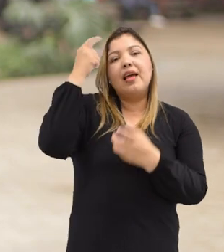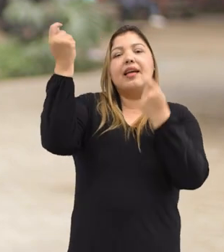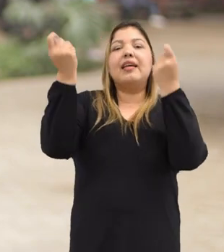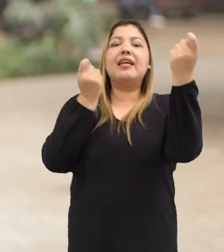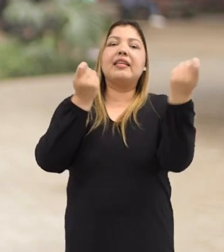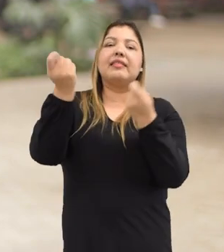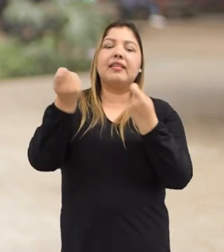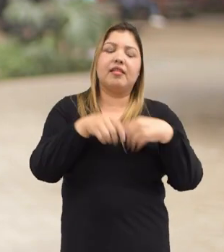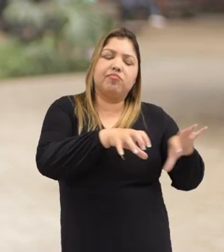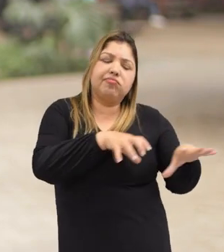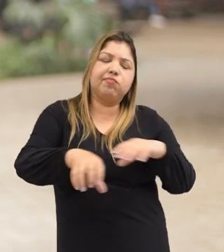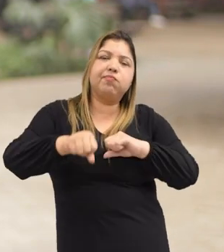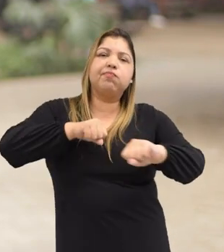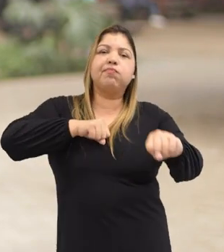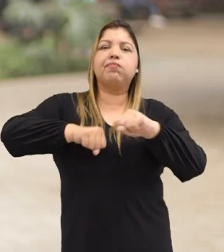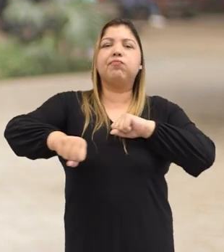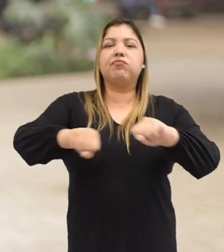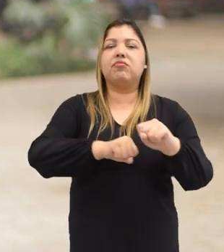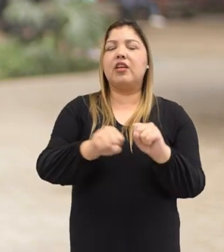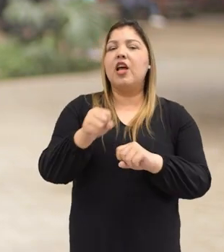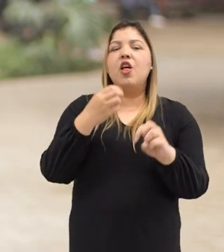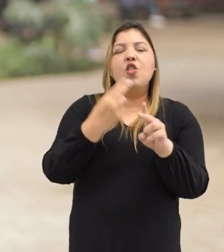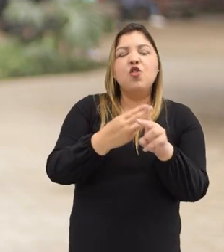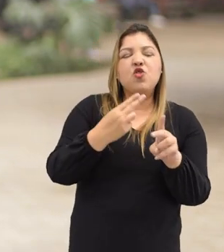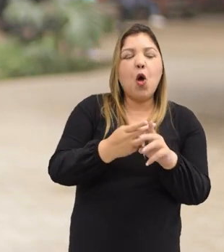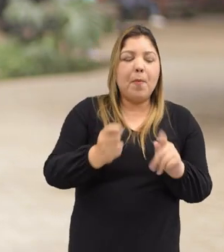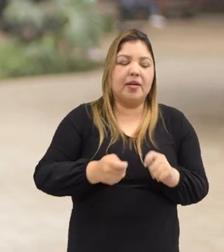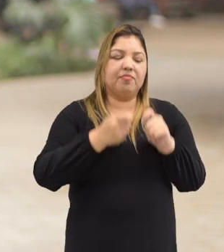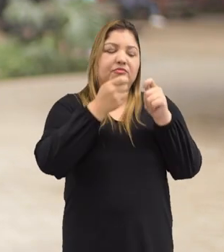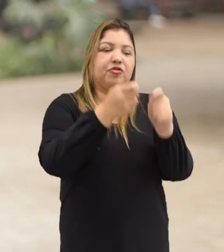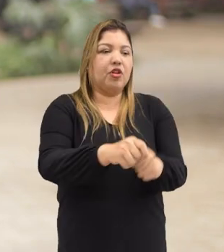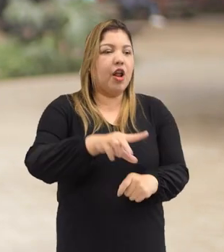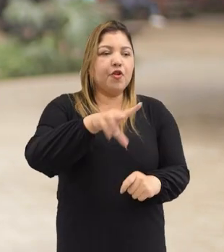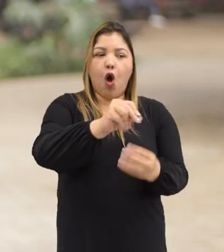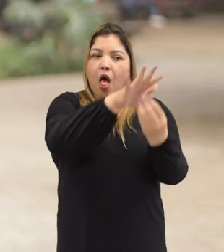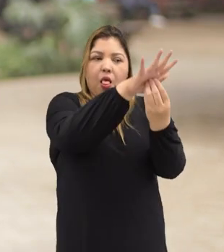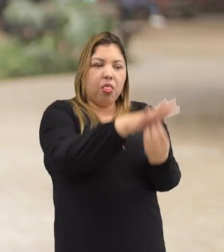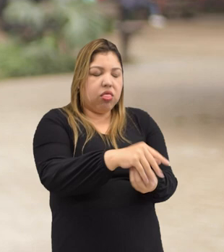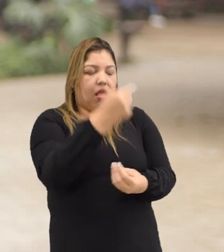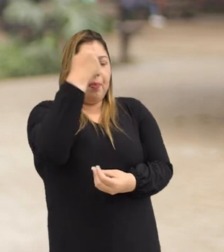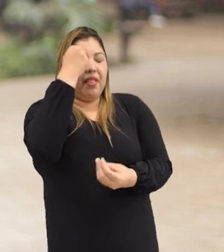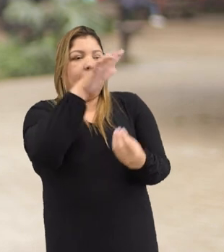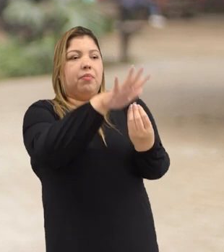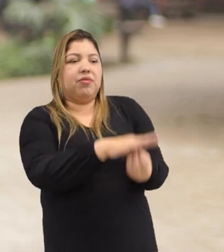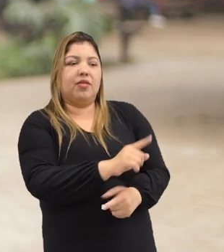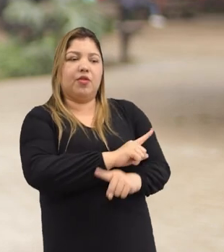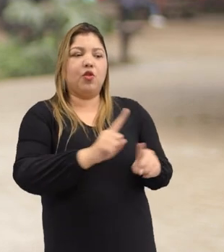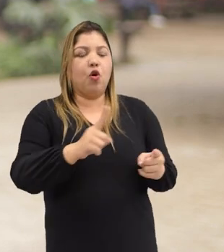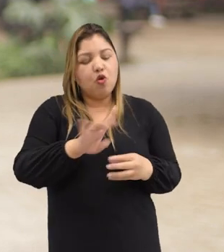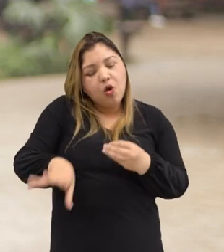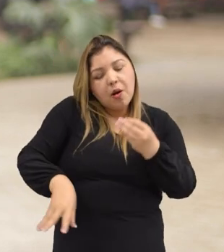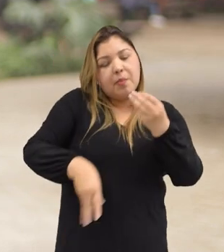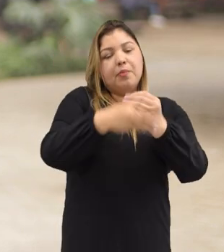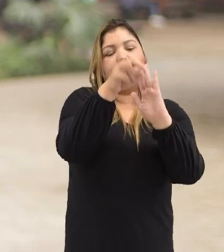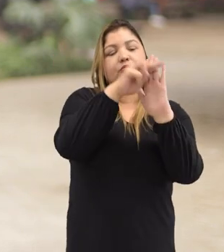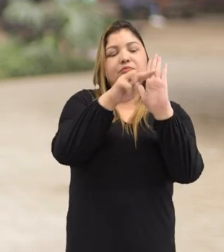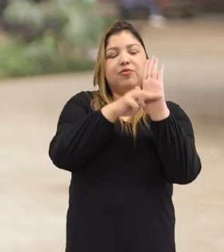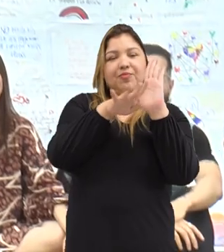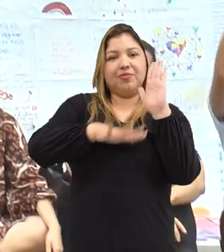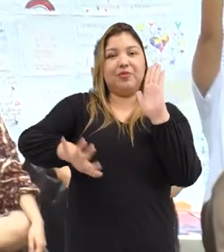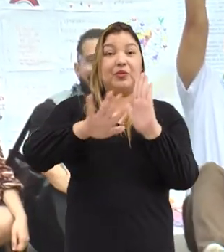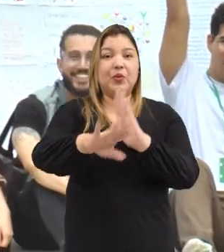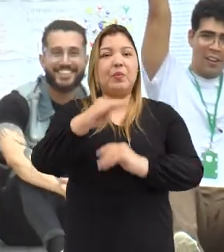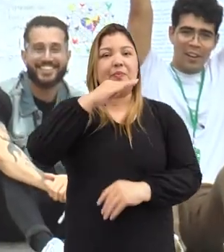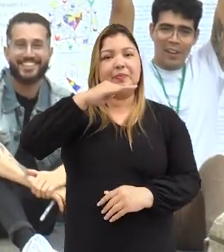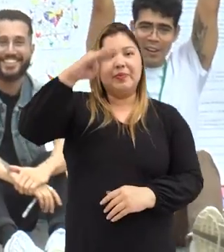estrategia de una acción por la no estigmatización como aporte a la política pública de la Ciudad de Medellín.